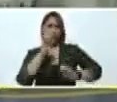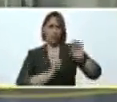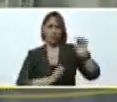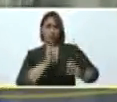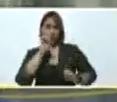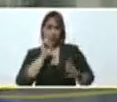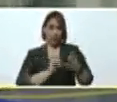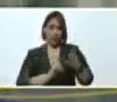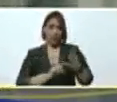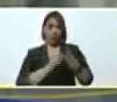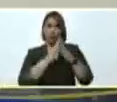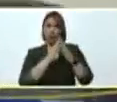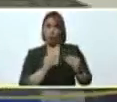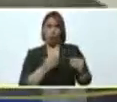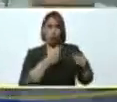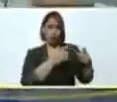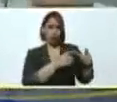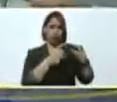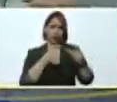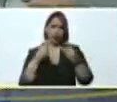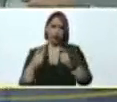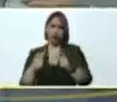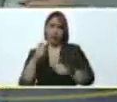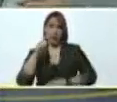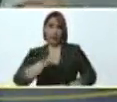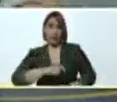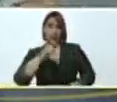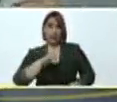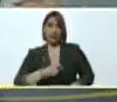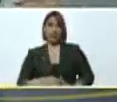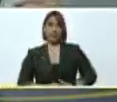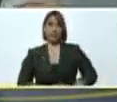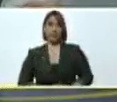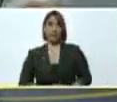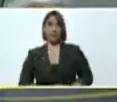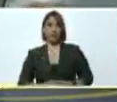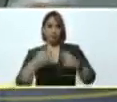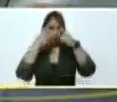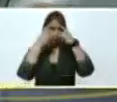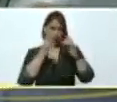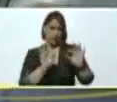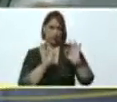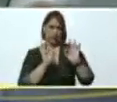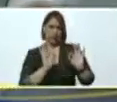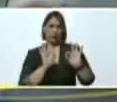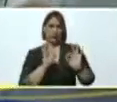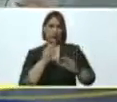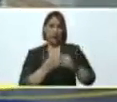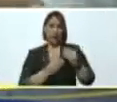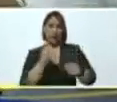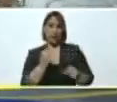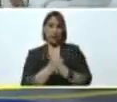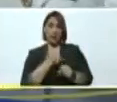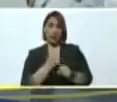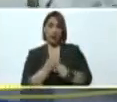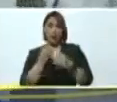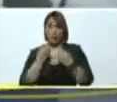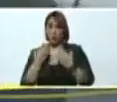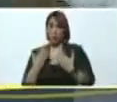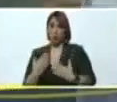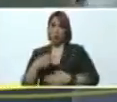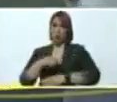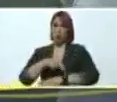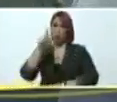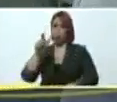Y todos estos equipos son los que requieren los especialistas para realizar su trabajo. Bueno, doctora Magali